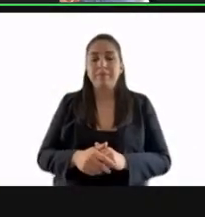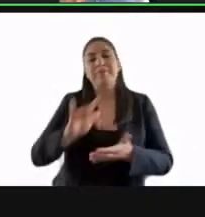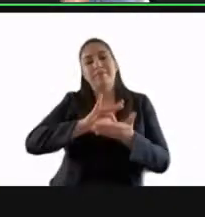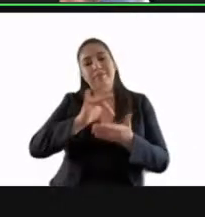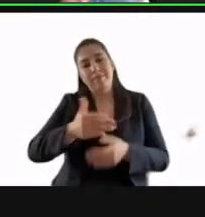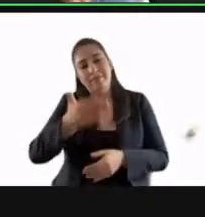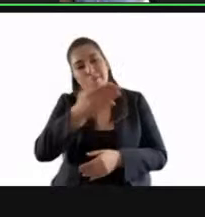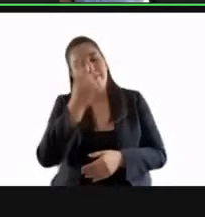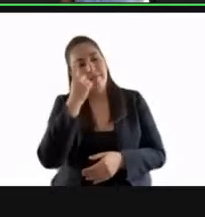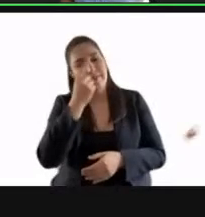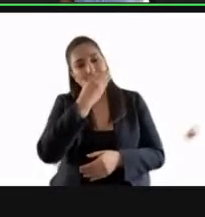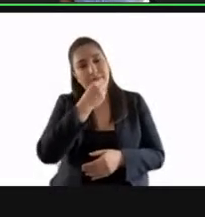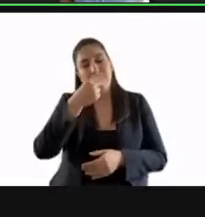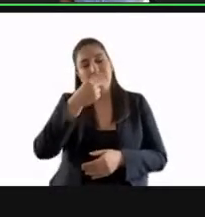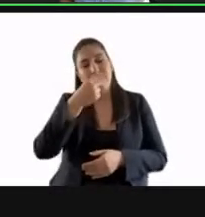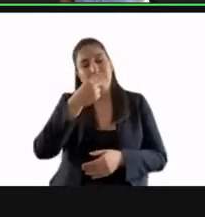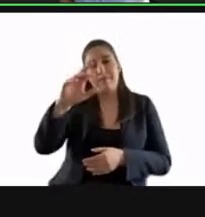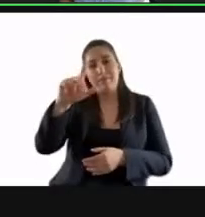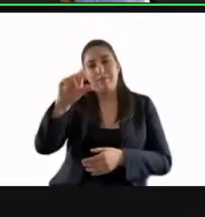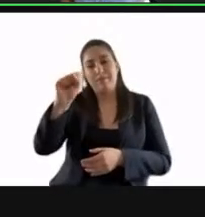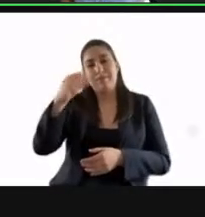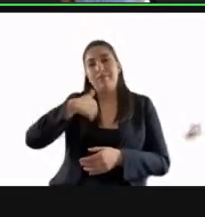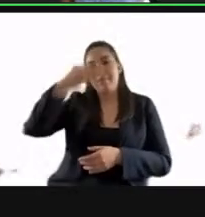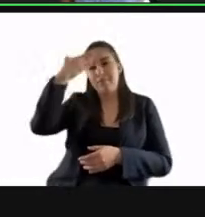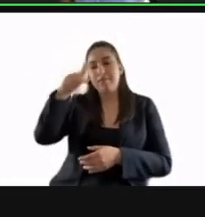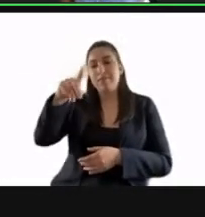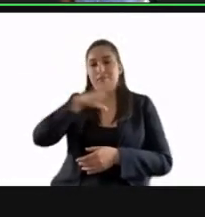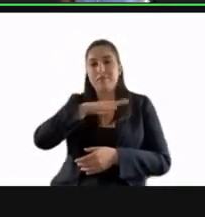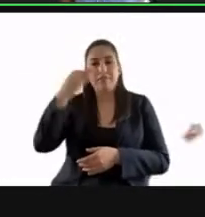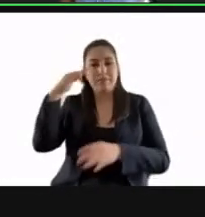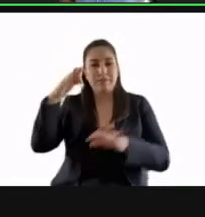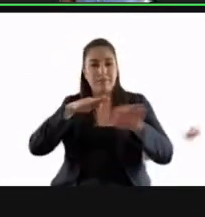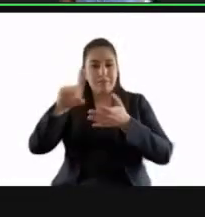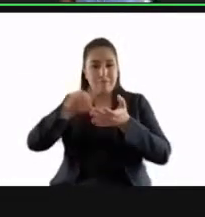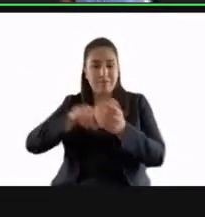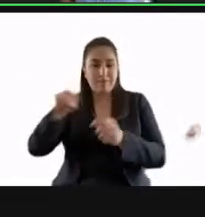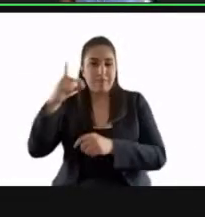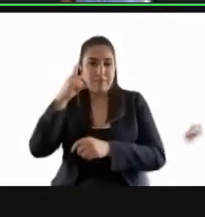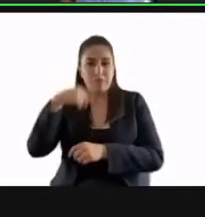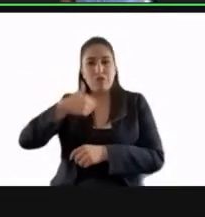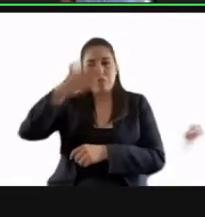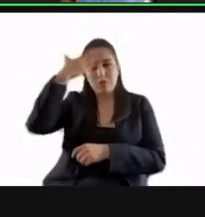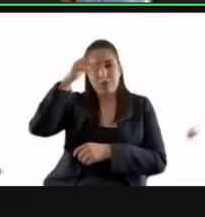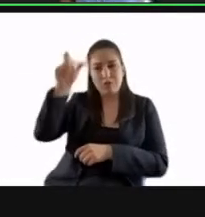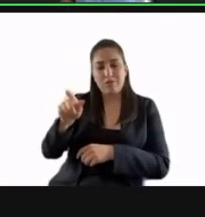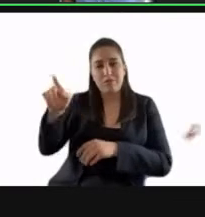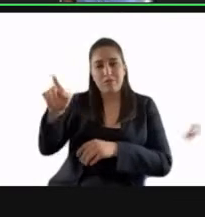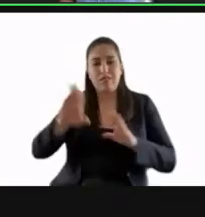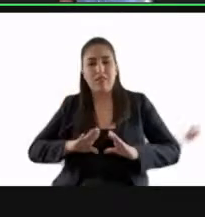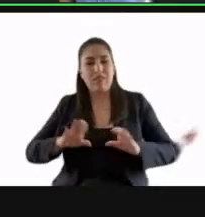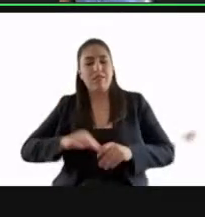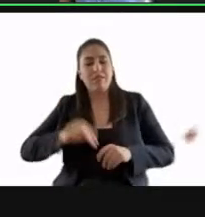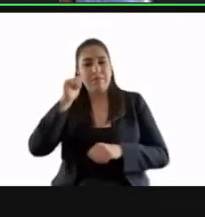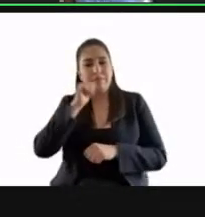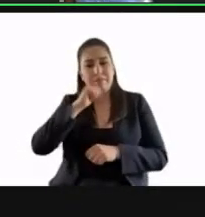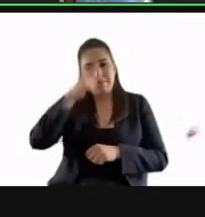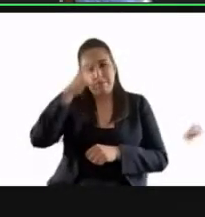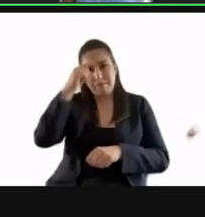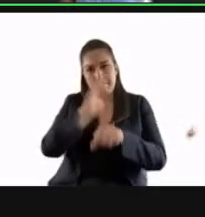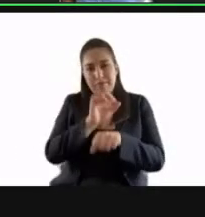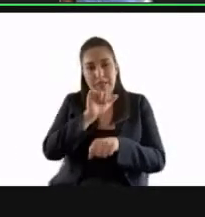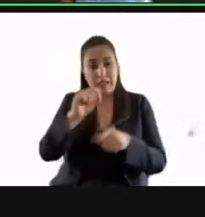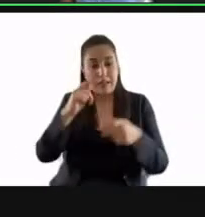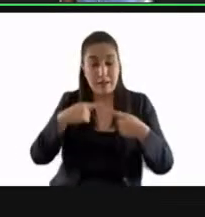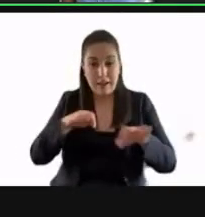Fernández, sabemos que has atravesado una situación compleja en el Congreso, pero conocemos de tu compromiso en materia de protección a